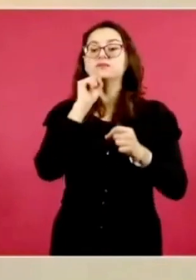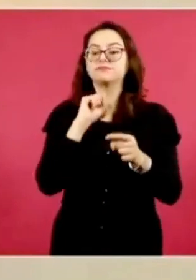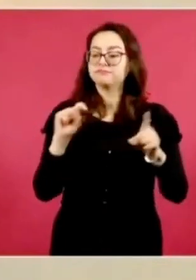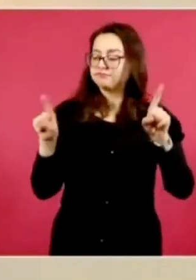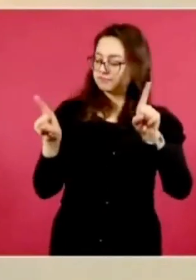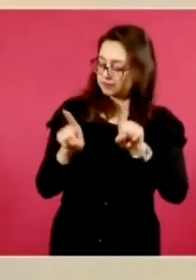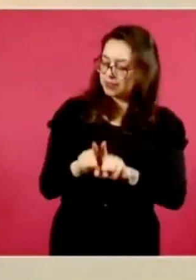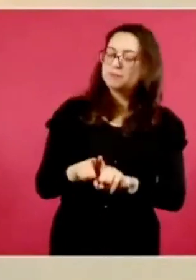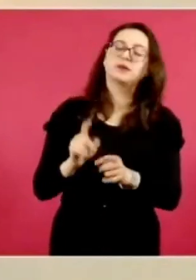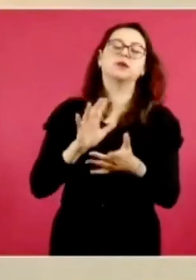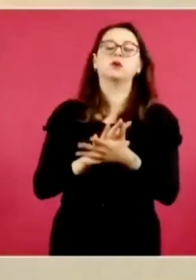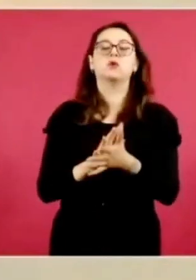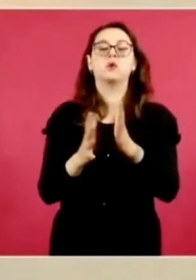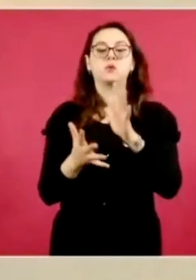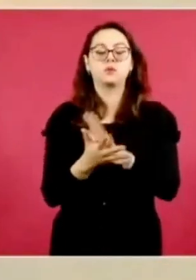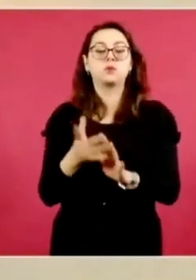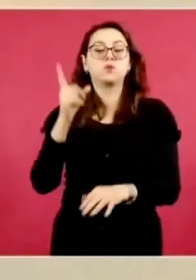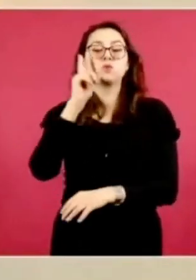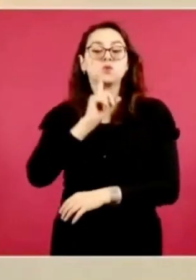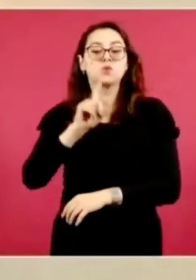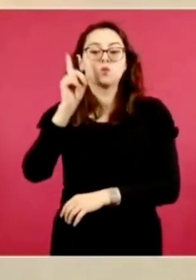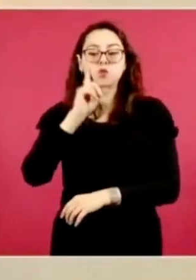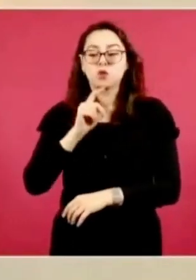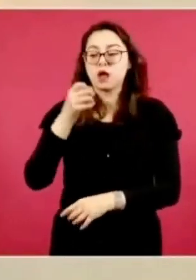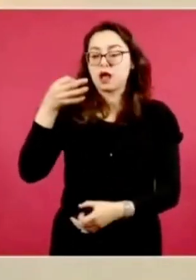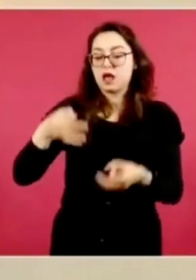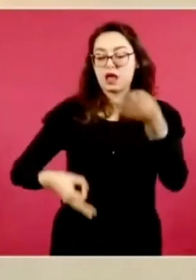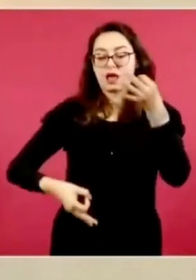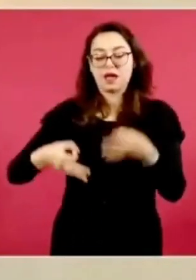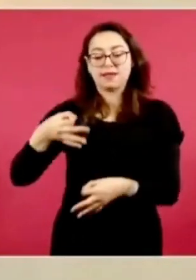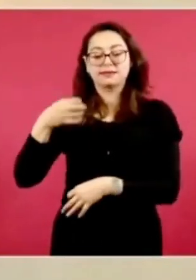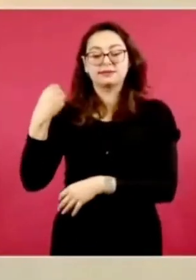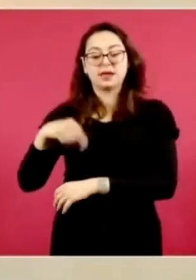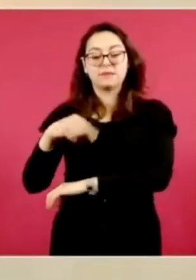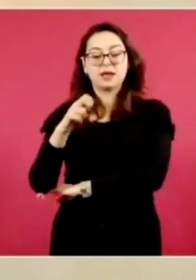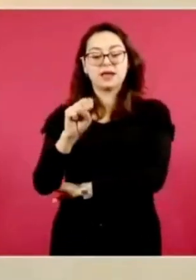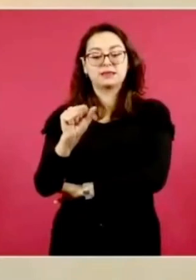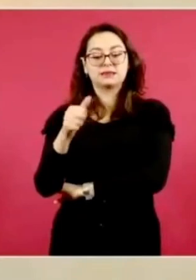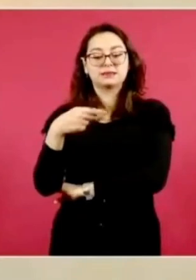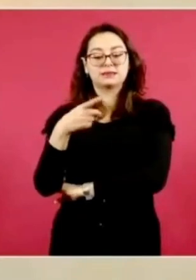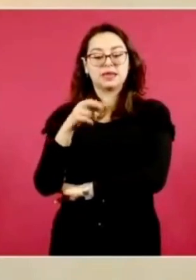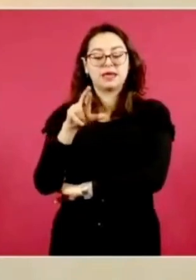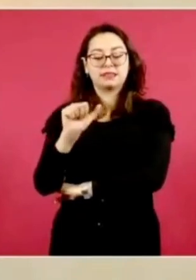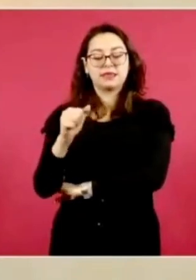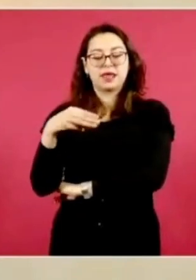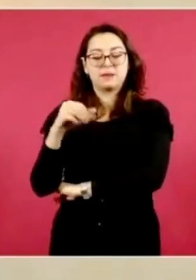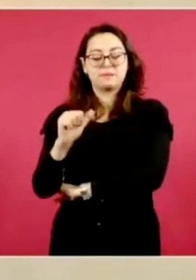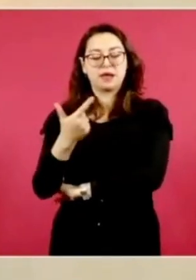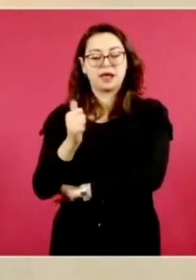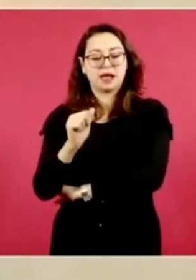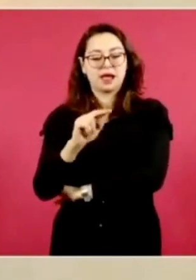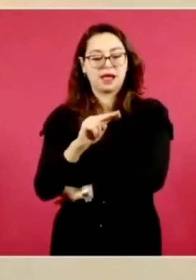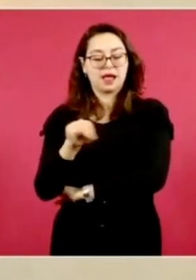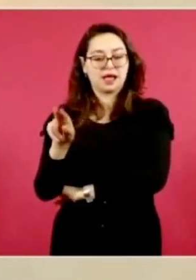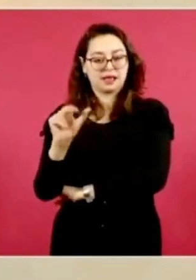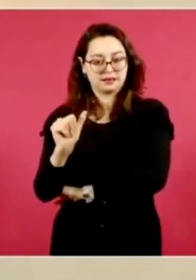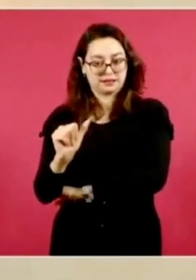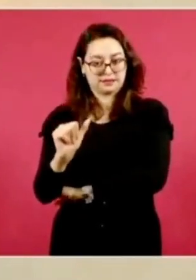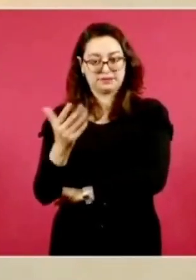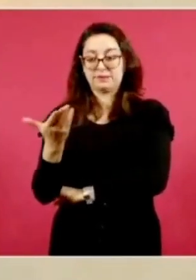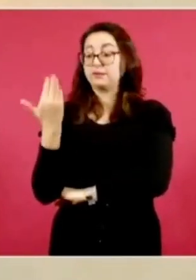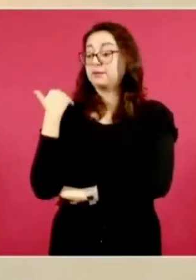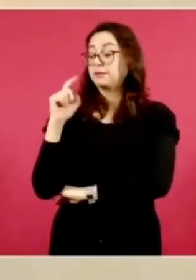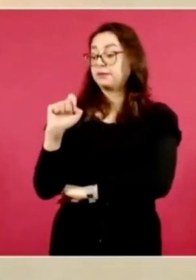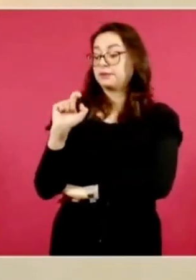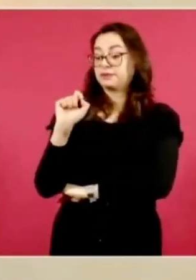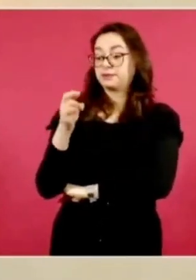involucra a la jueza Sandra Leticia Robledo Magaña, quien el 23 de enero